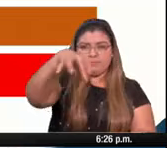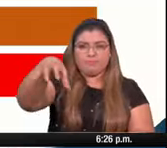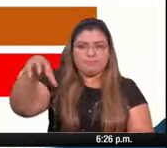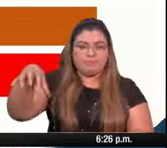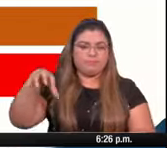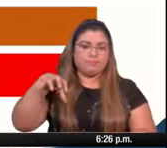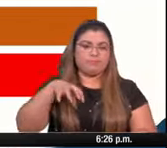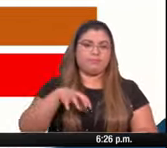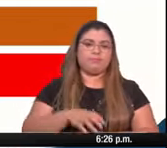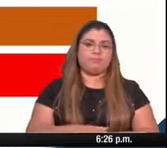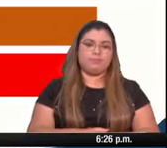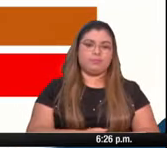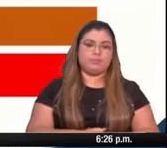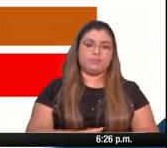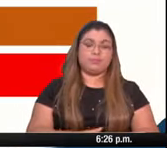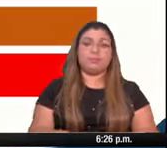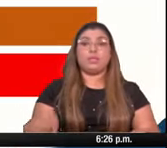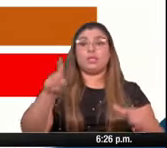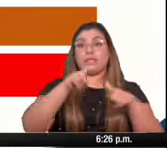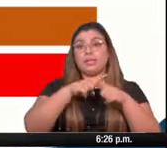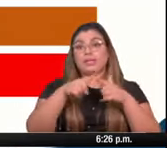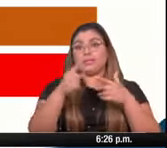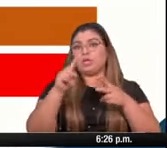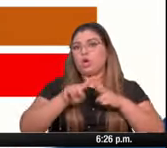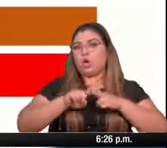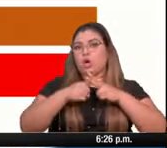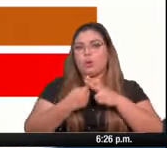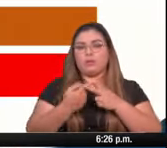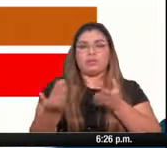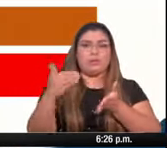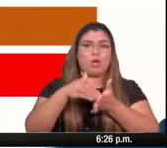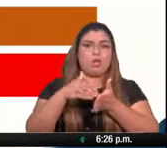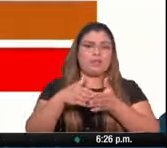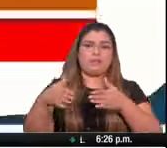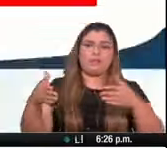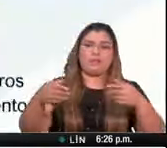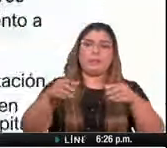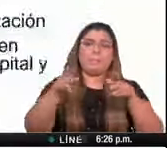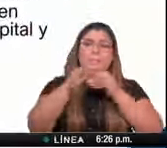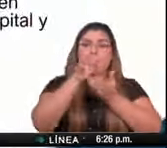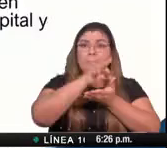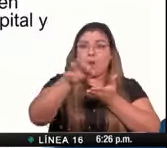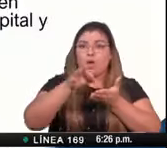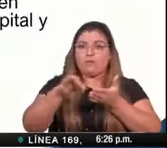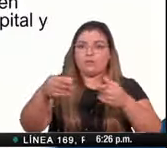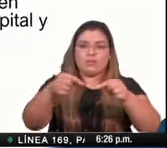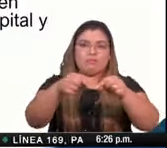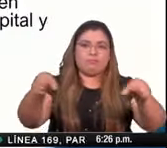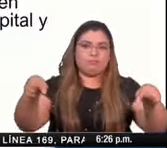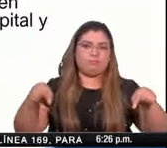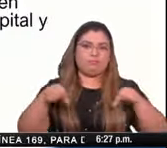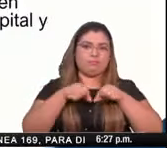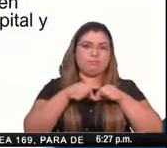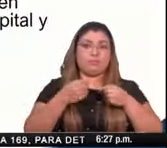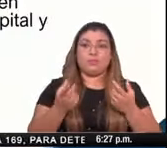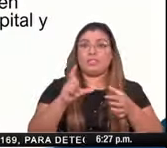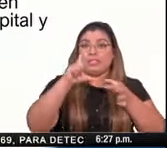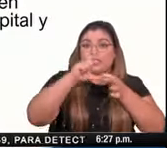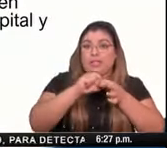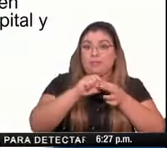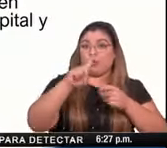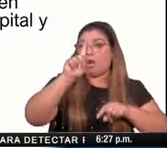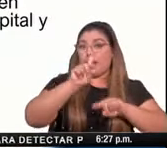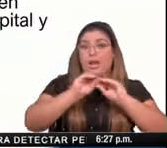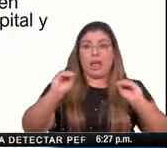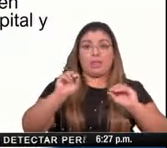apertura llegamos a los cierres y cercos sanitarios en el tercer pilar que es el de tratamiento